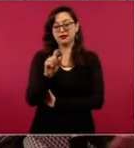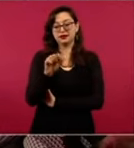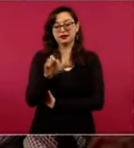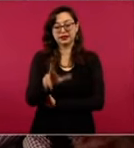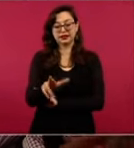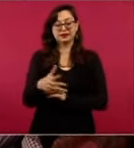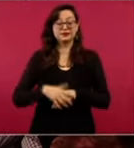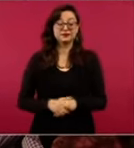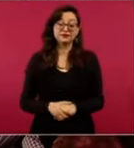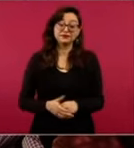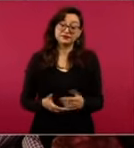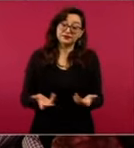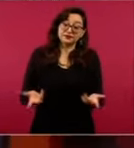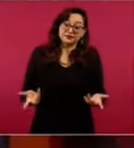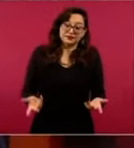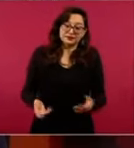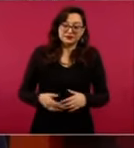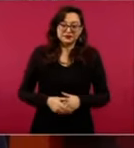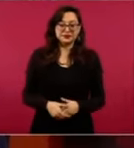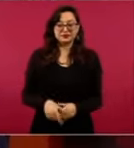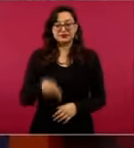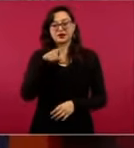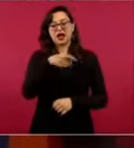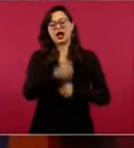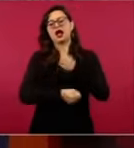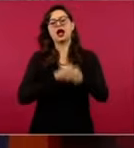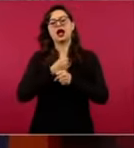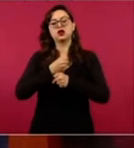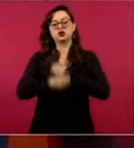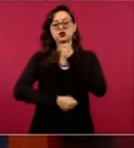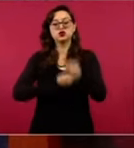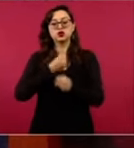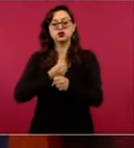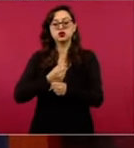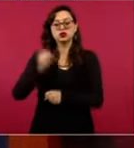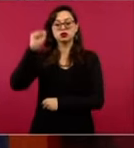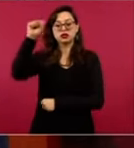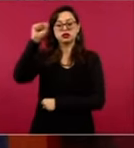dirigente de los maestros durante décadas.